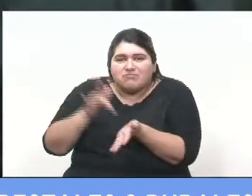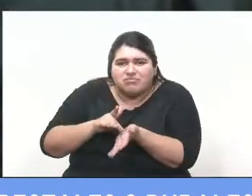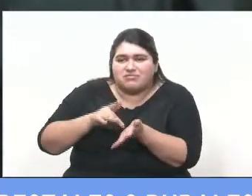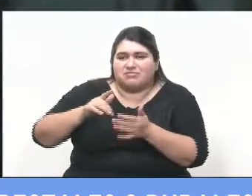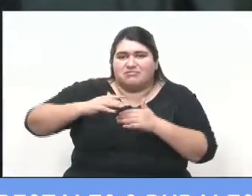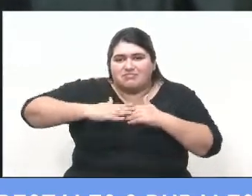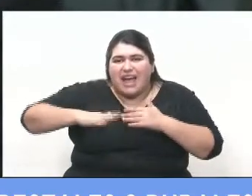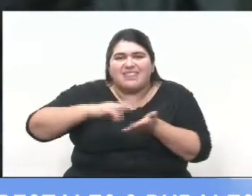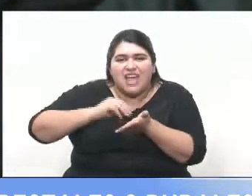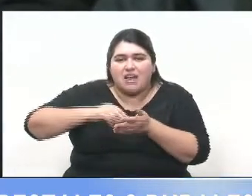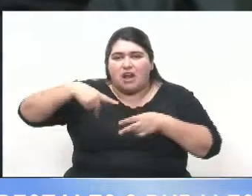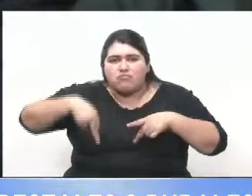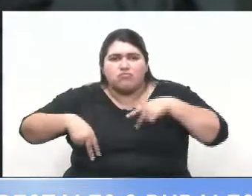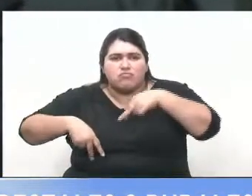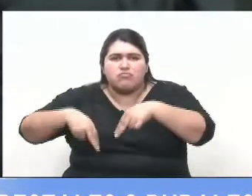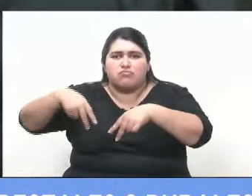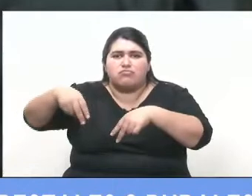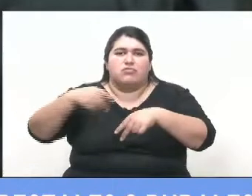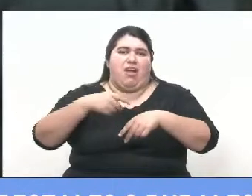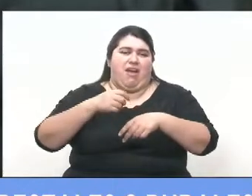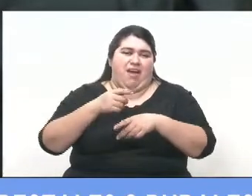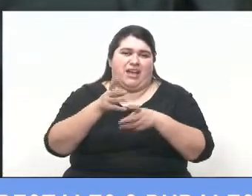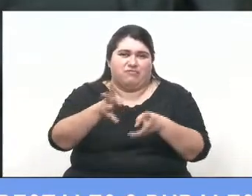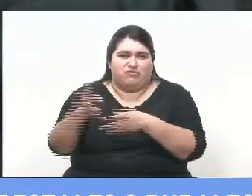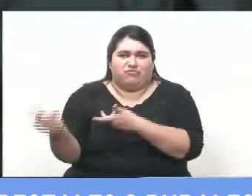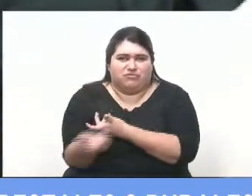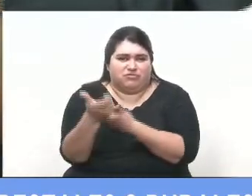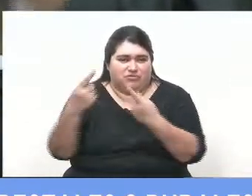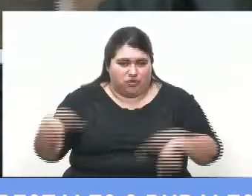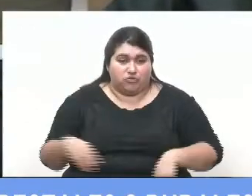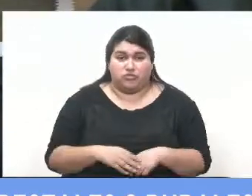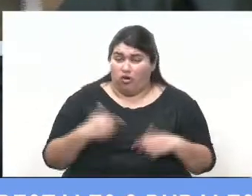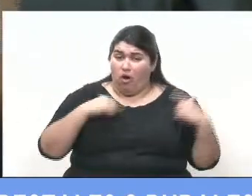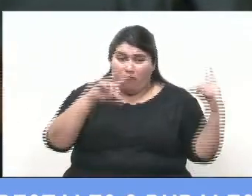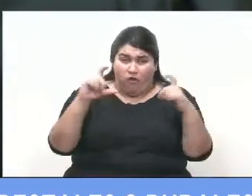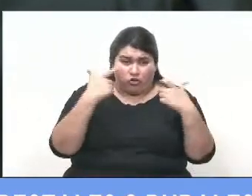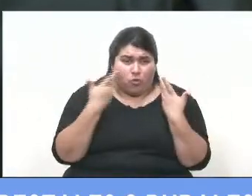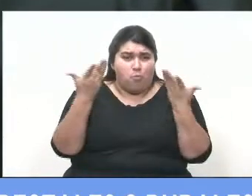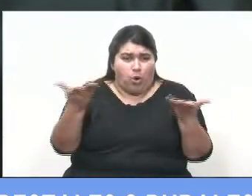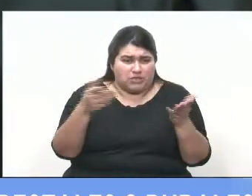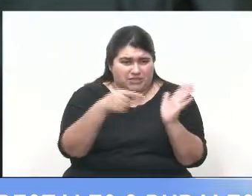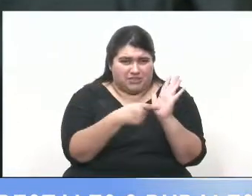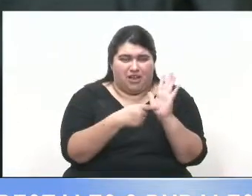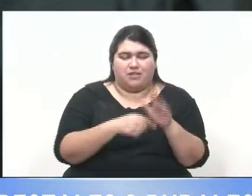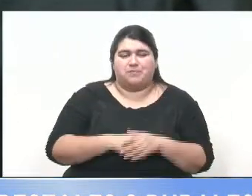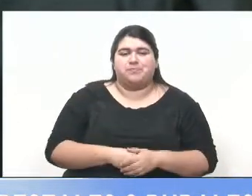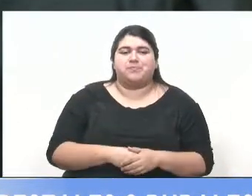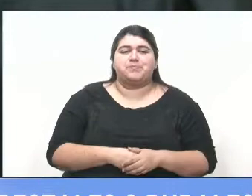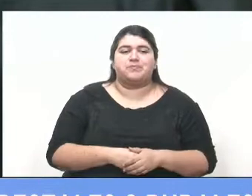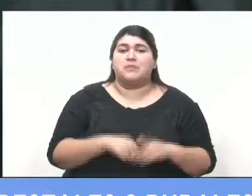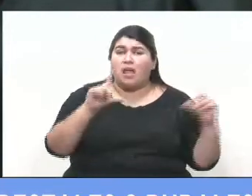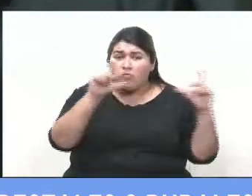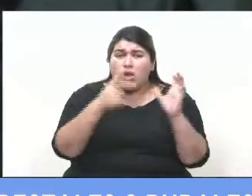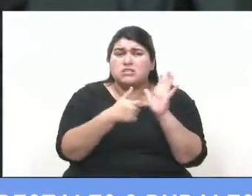Yo traje algunas imágenes que voy a mostrarles rápidamente. verdad que estas imágenes son